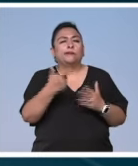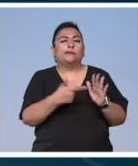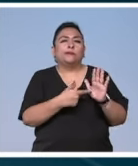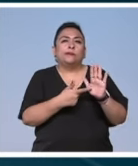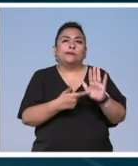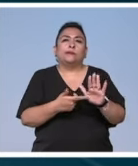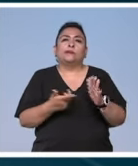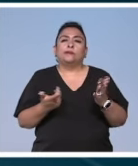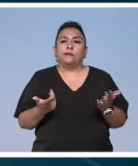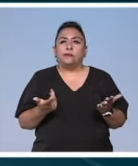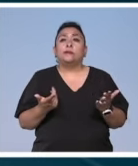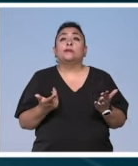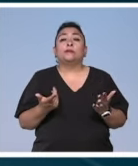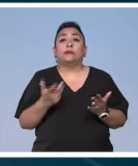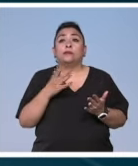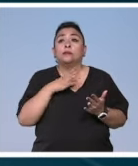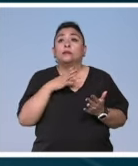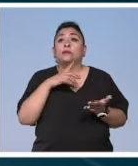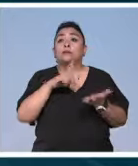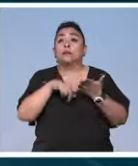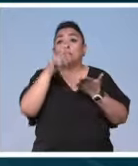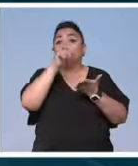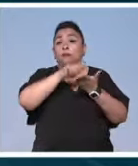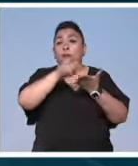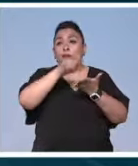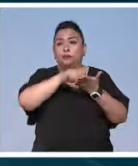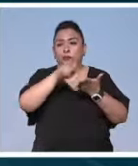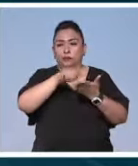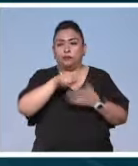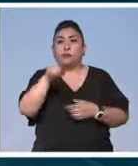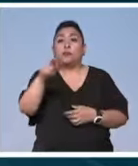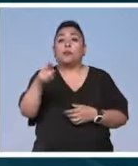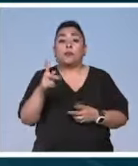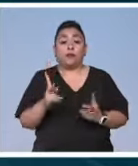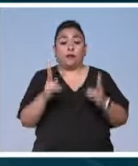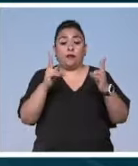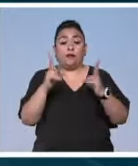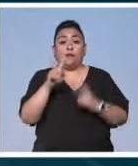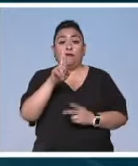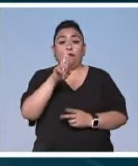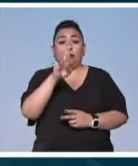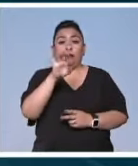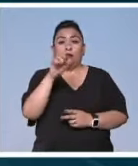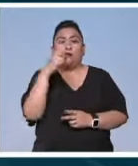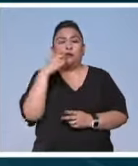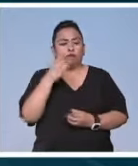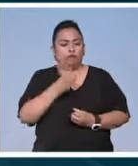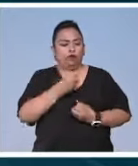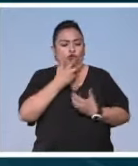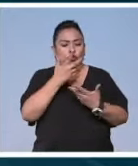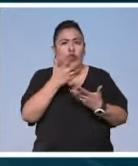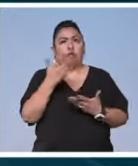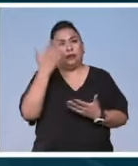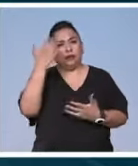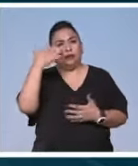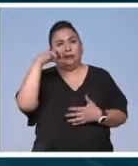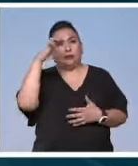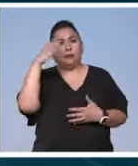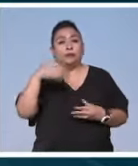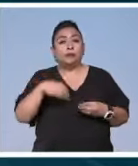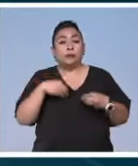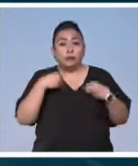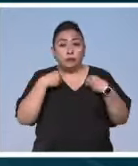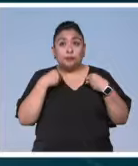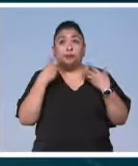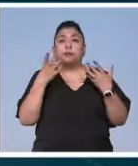otra manera, que emerge a través de la escritura. Sus versos además apelan a las emociones y las experiencias de vida,